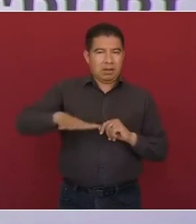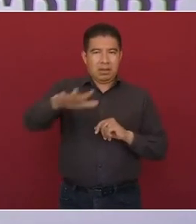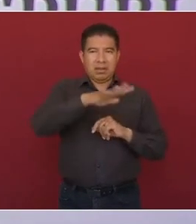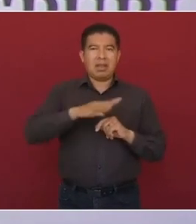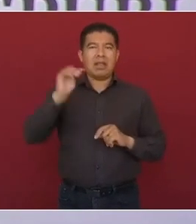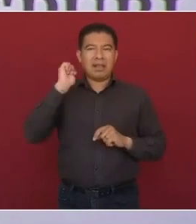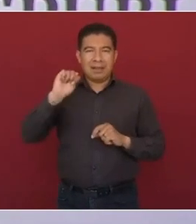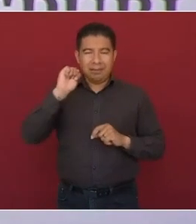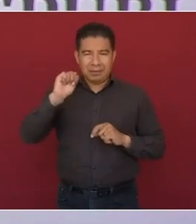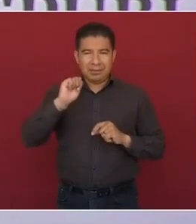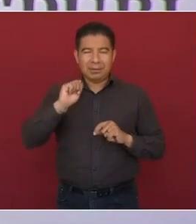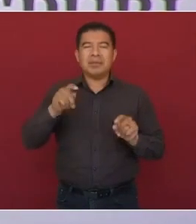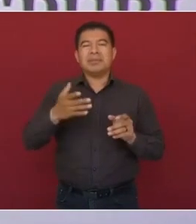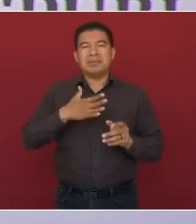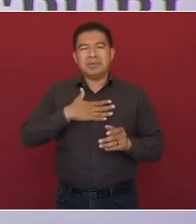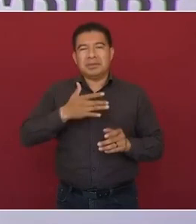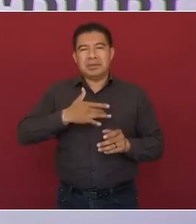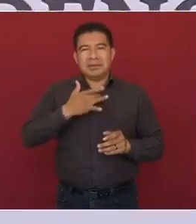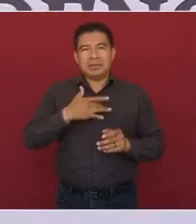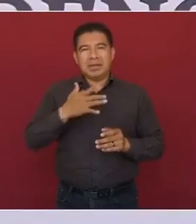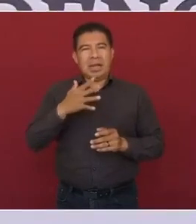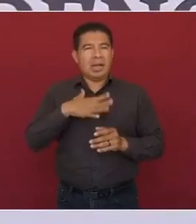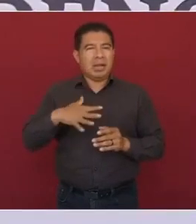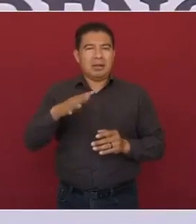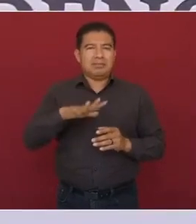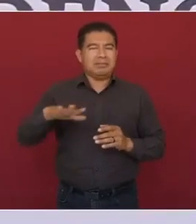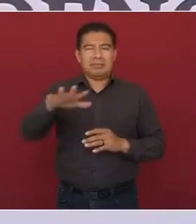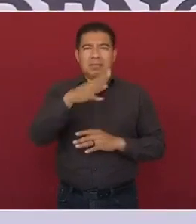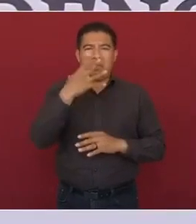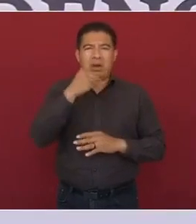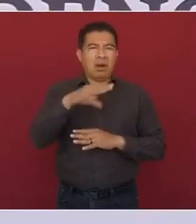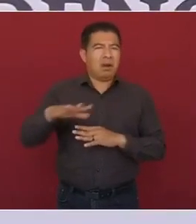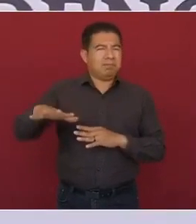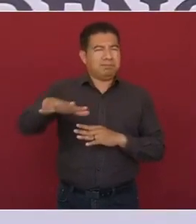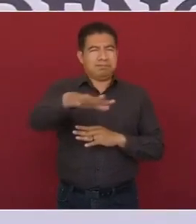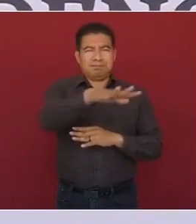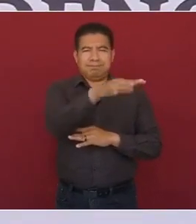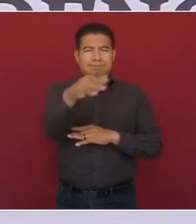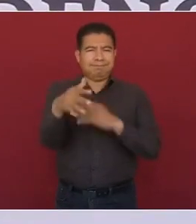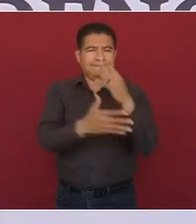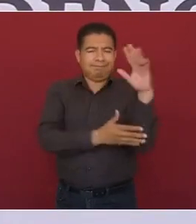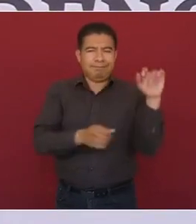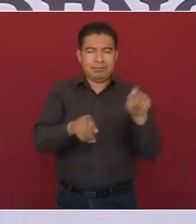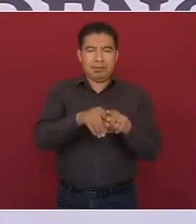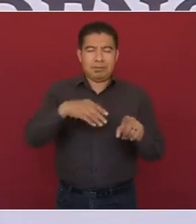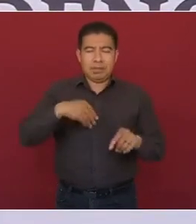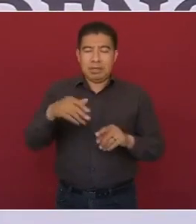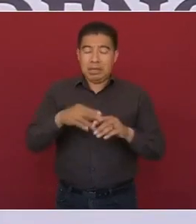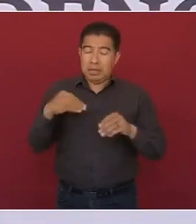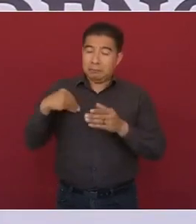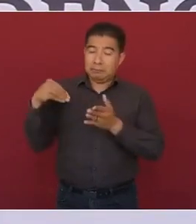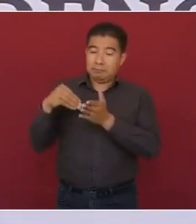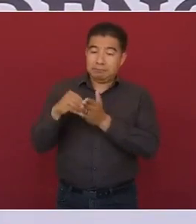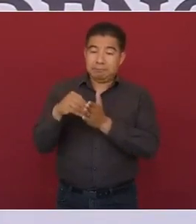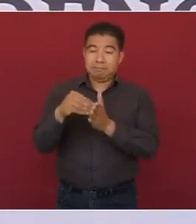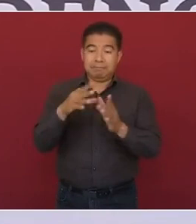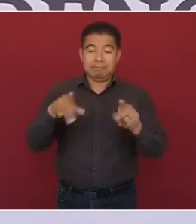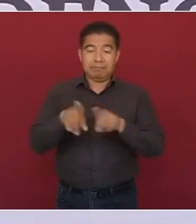tropical que da voz a todos los hombres, los entiende y perpetúa en la historia nacional.